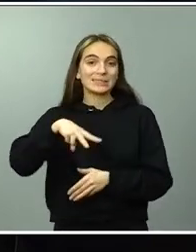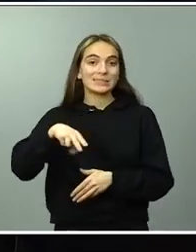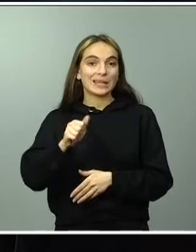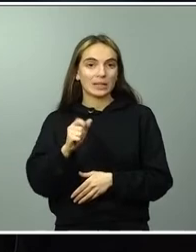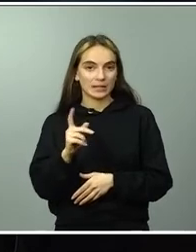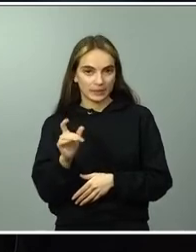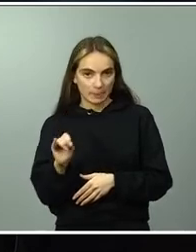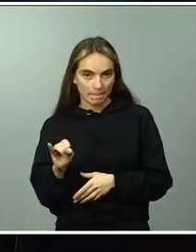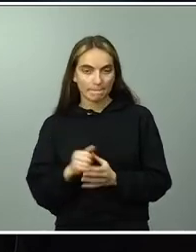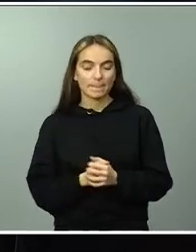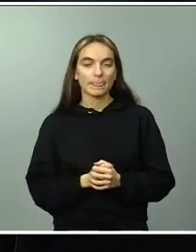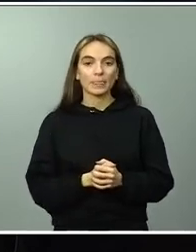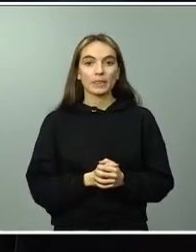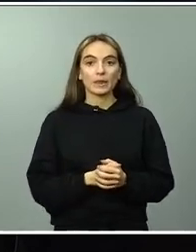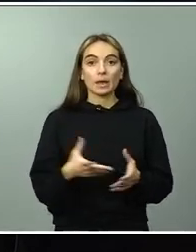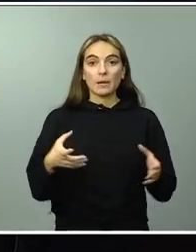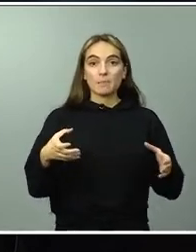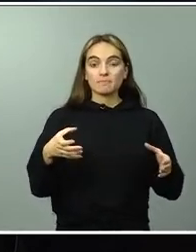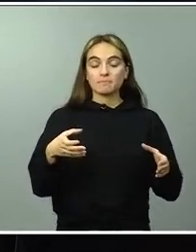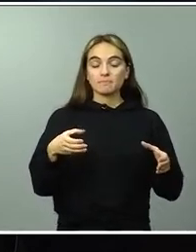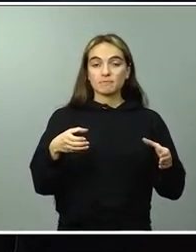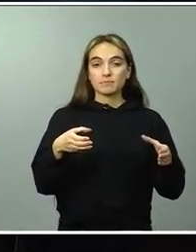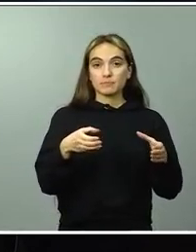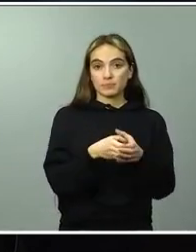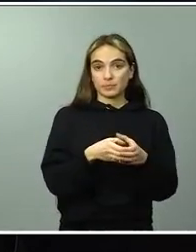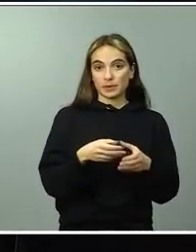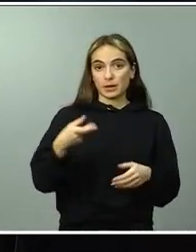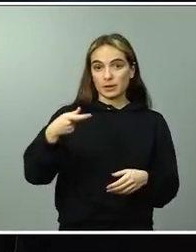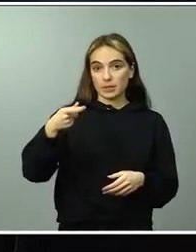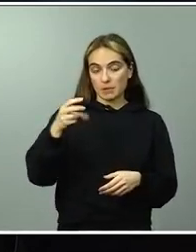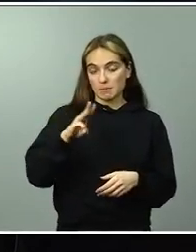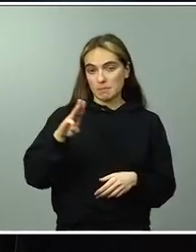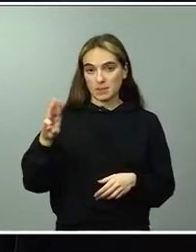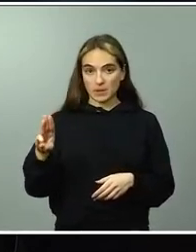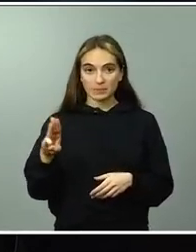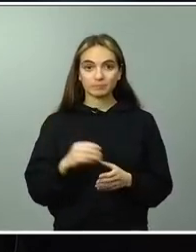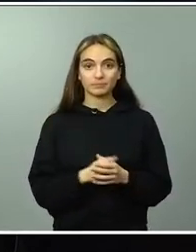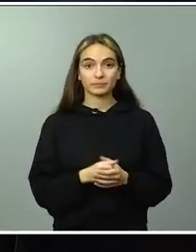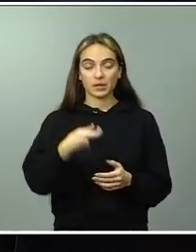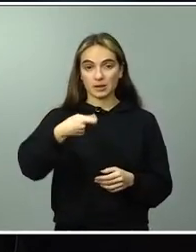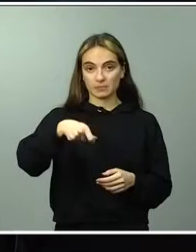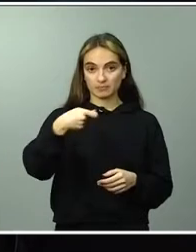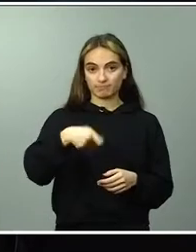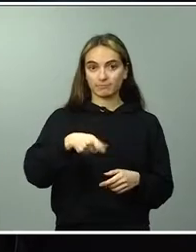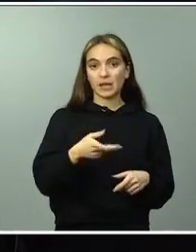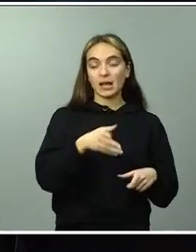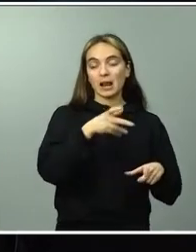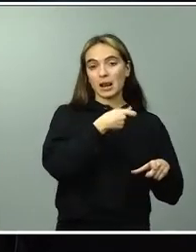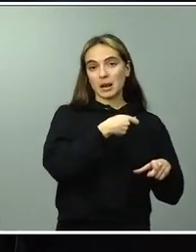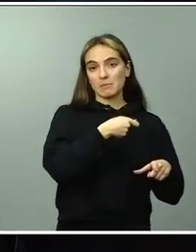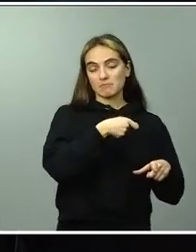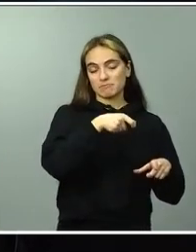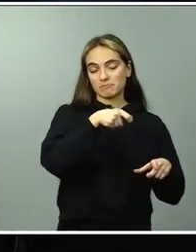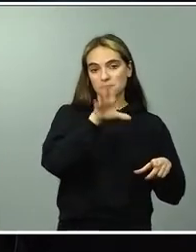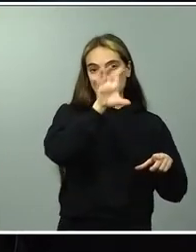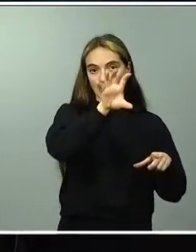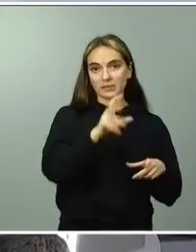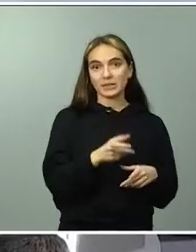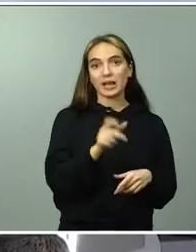a Letonia si nos puede confirmar si el gobierno le ha impedido viajar y las razones gracias